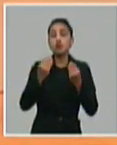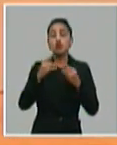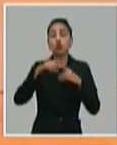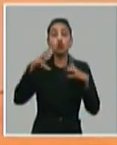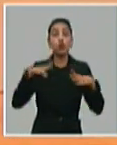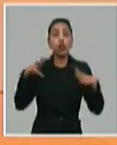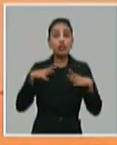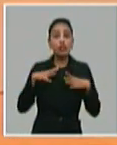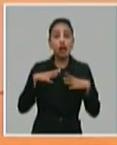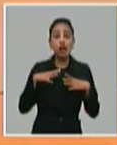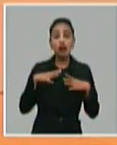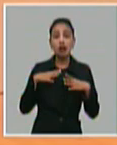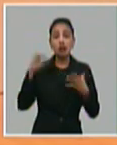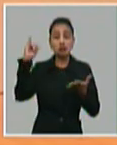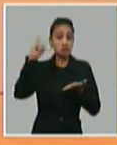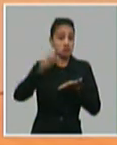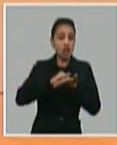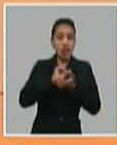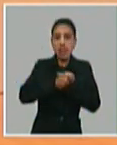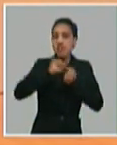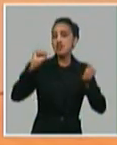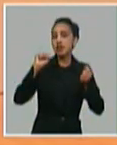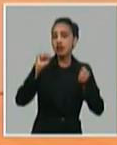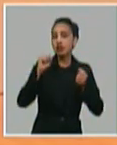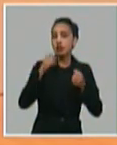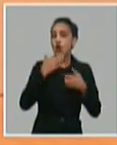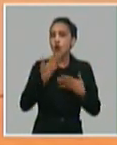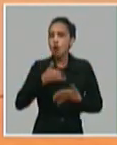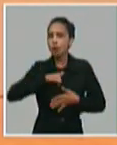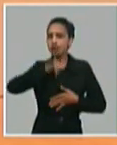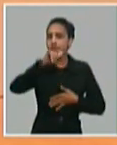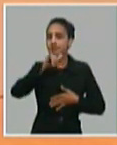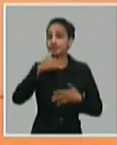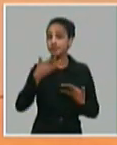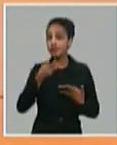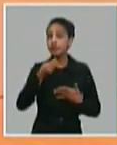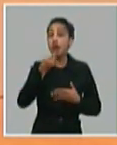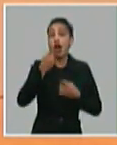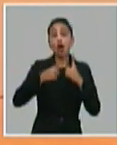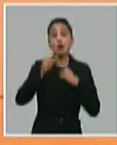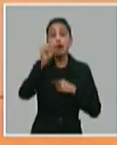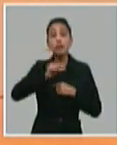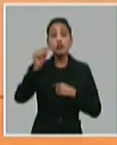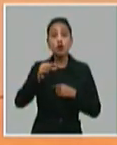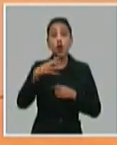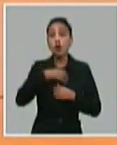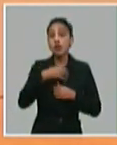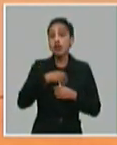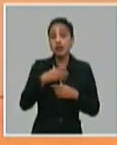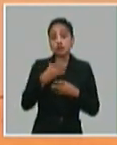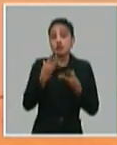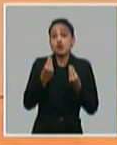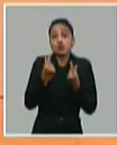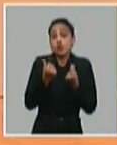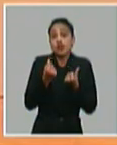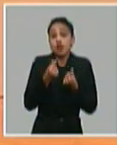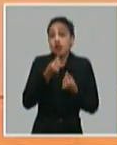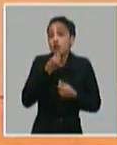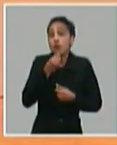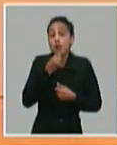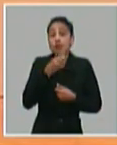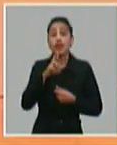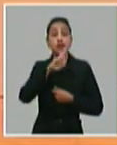libres, pudiera que no tuvieran cómo salir, incluso pudiera que no traieran suficiente dinero, y es una